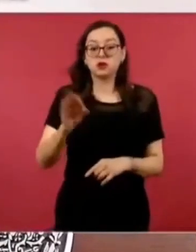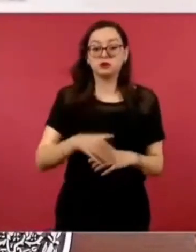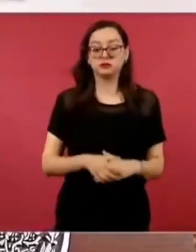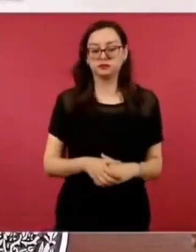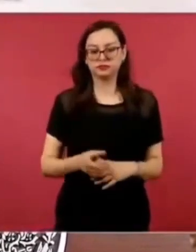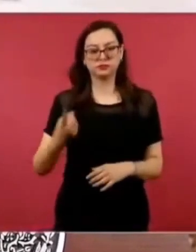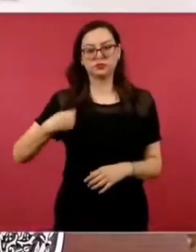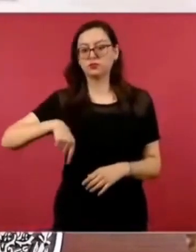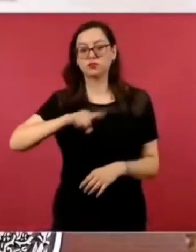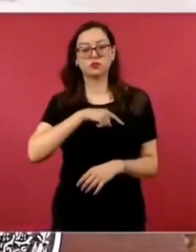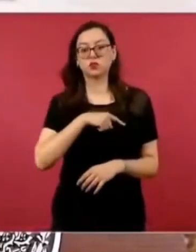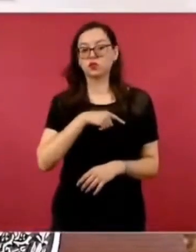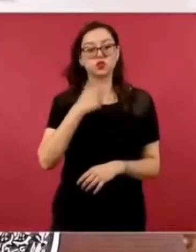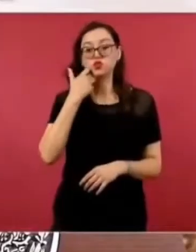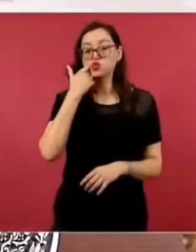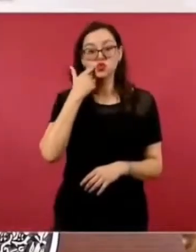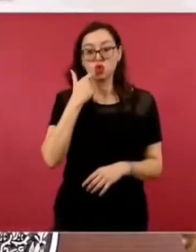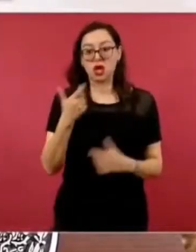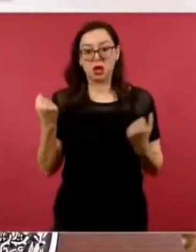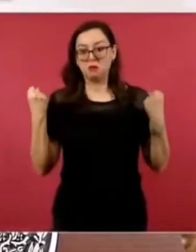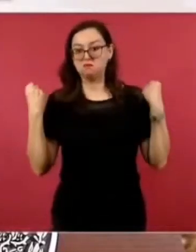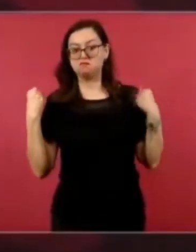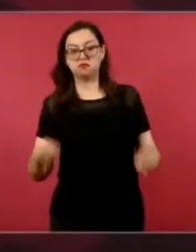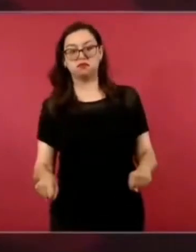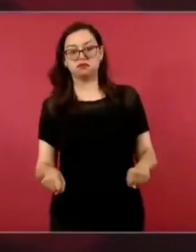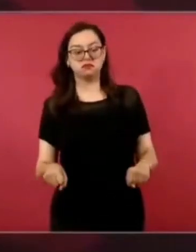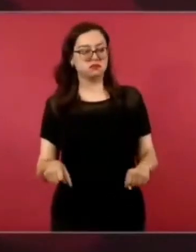único que no, nada, tengo nada. Porque,